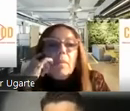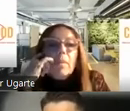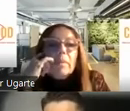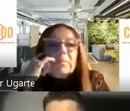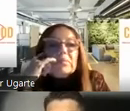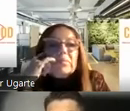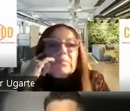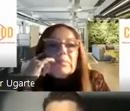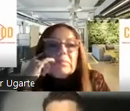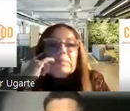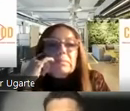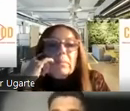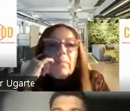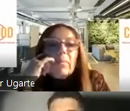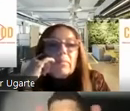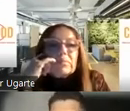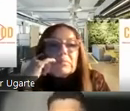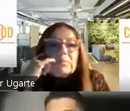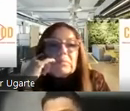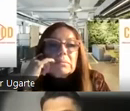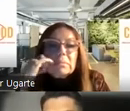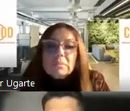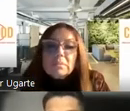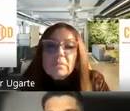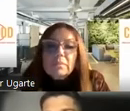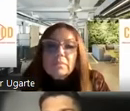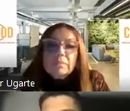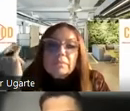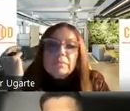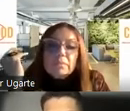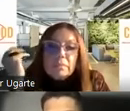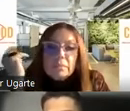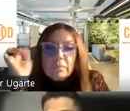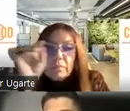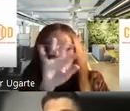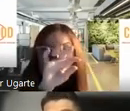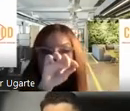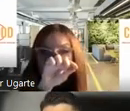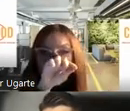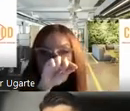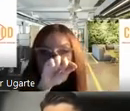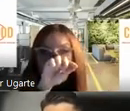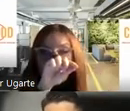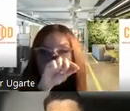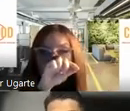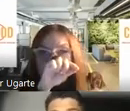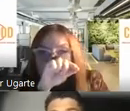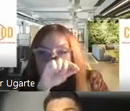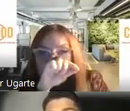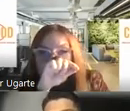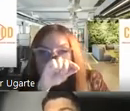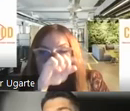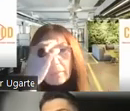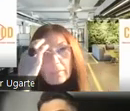progresivamente con la edad. Llegamos al máximo esplendor entre la tercera y la cuarta década de la vida, pero a partir de la sexta década de vida